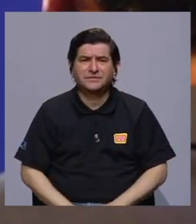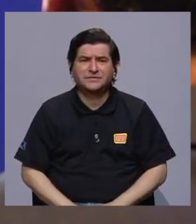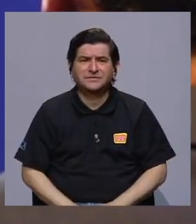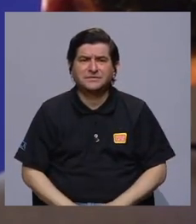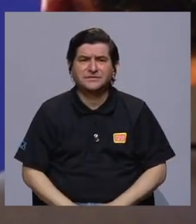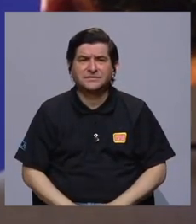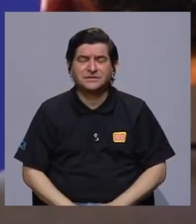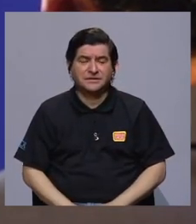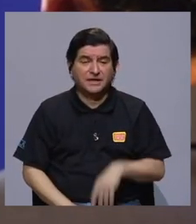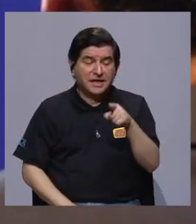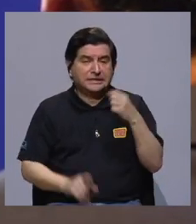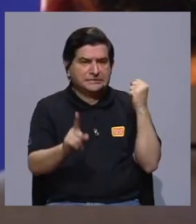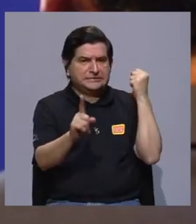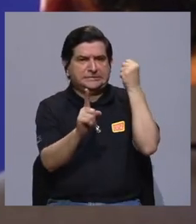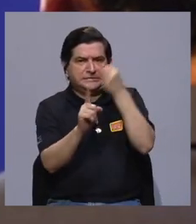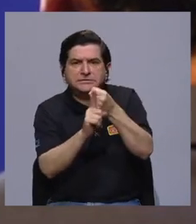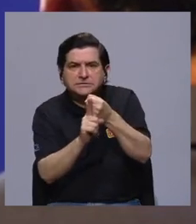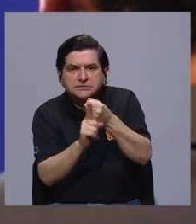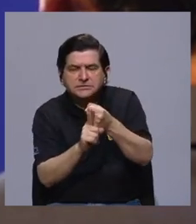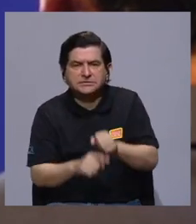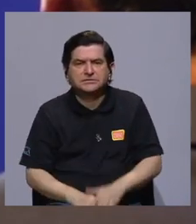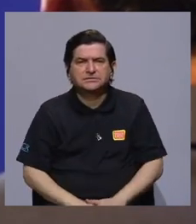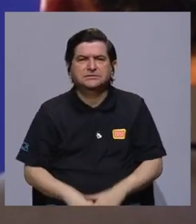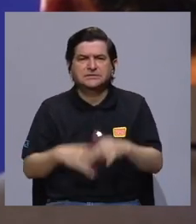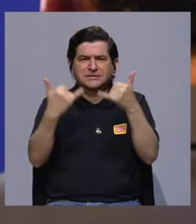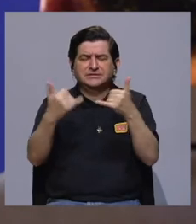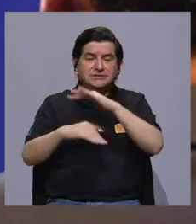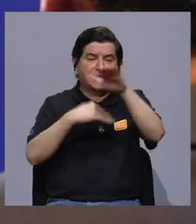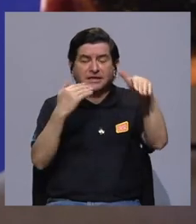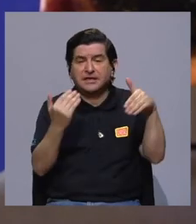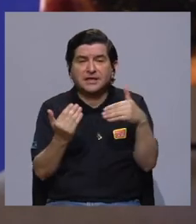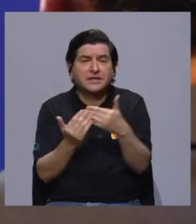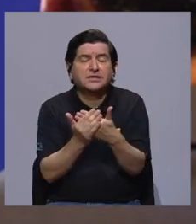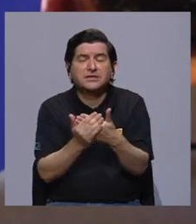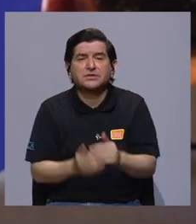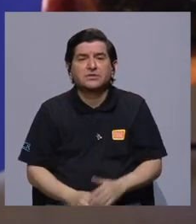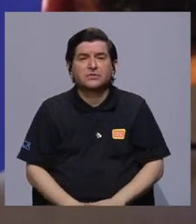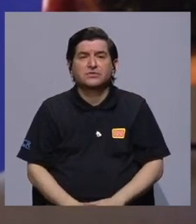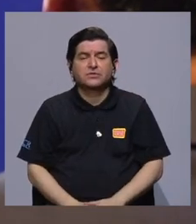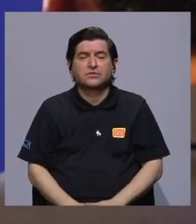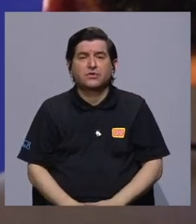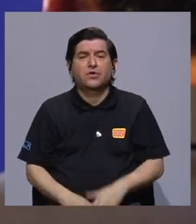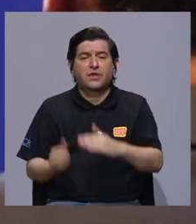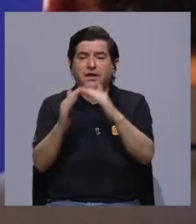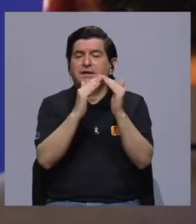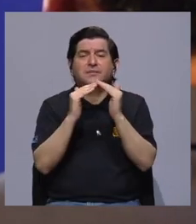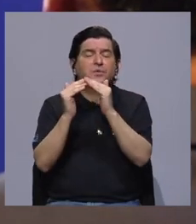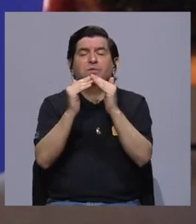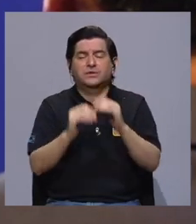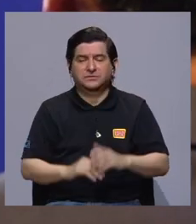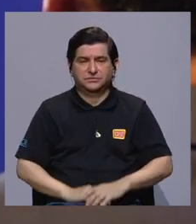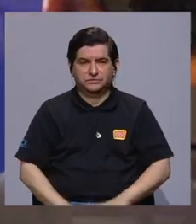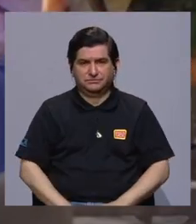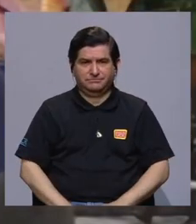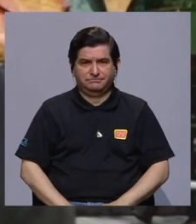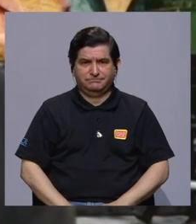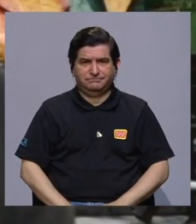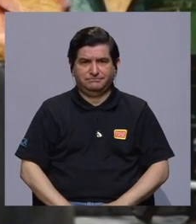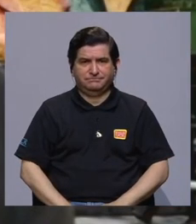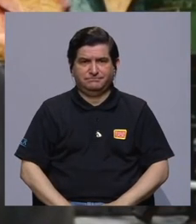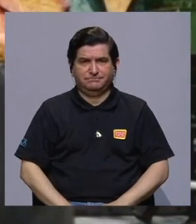un gran impacto a lo largo y ancho, digamos, tiene una afectación transversal en la población,